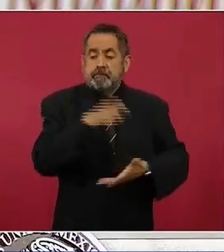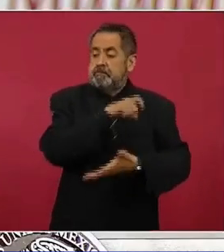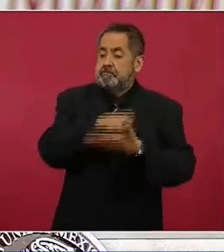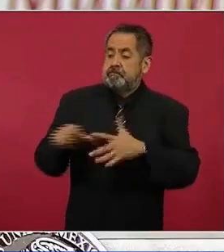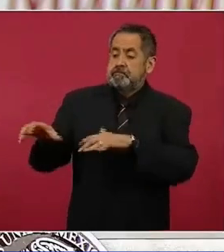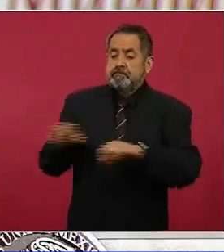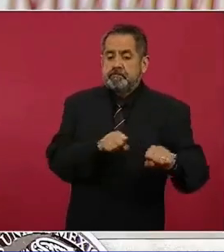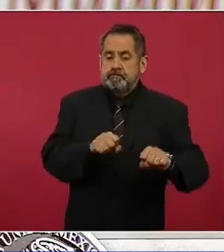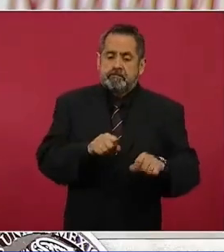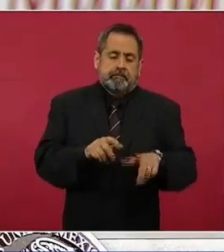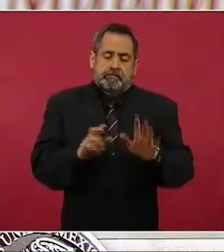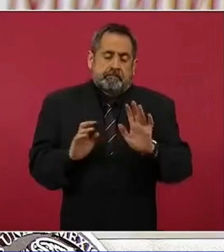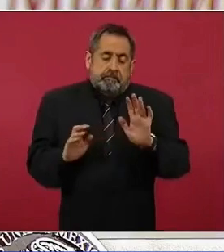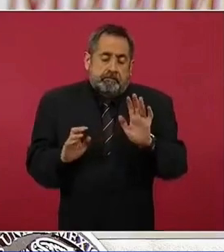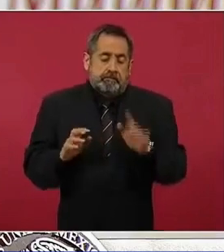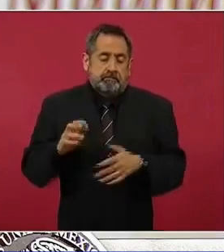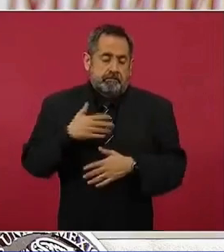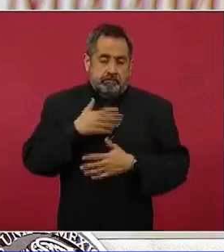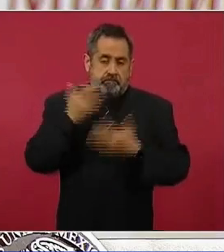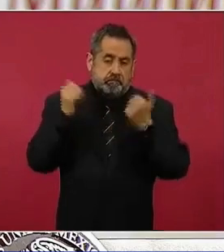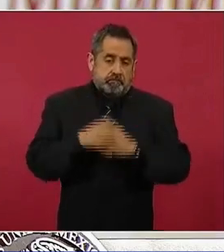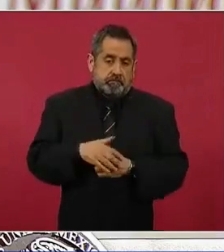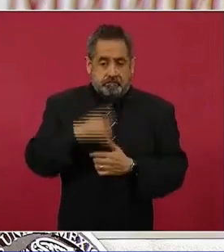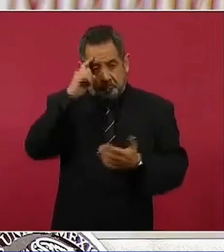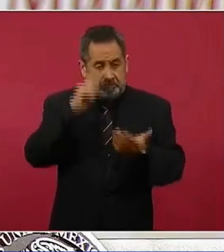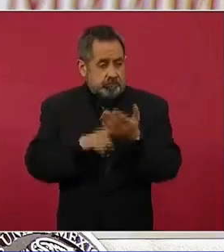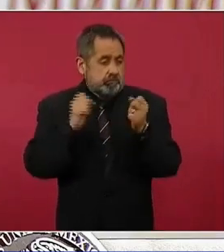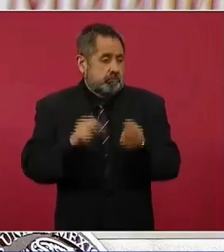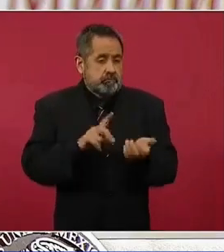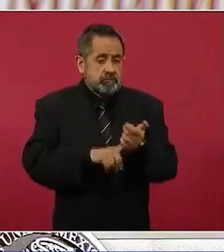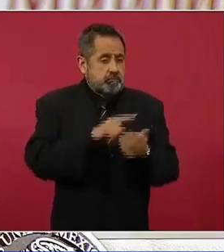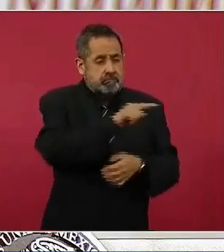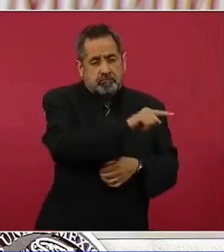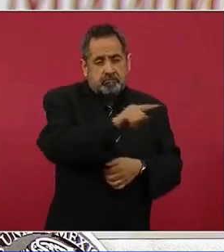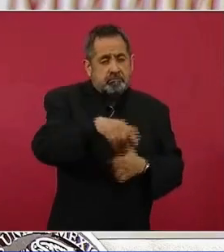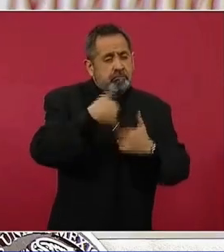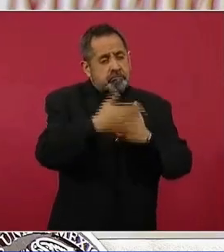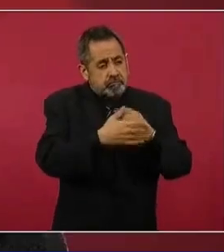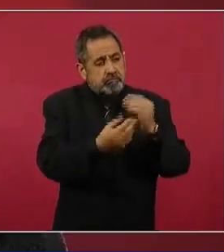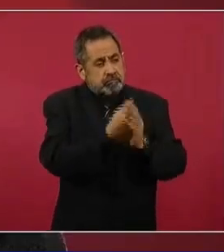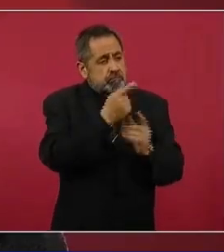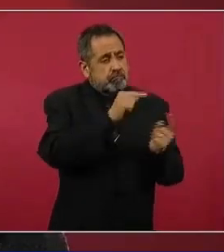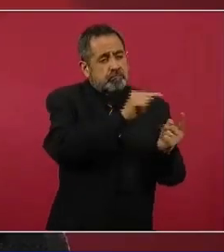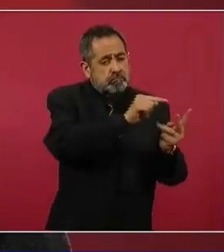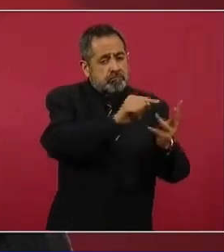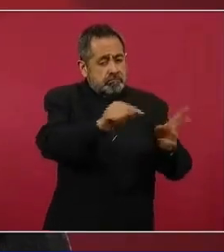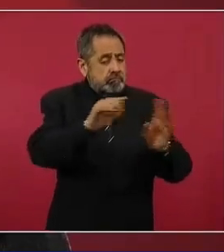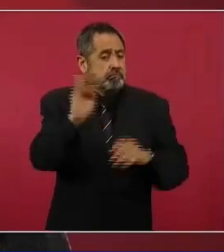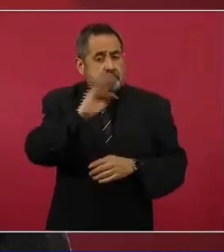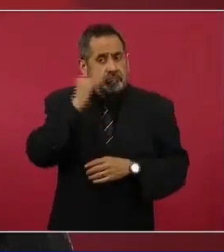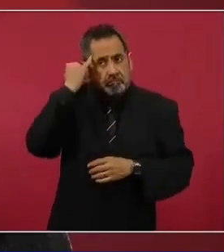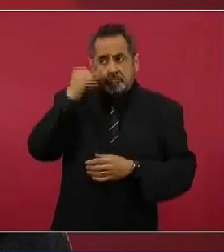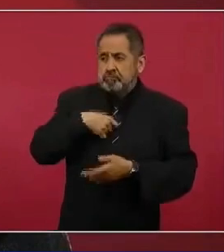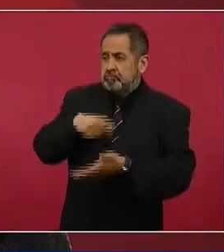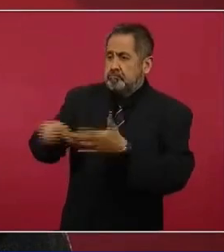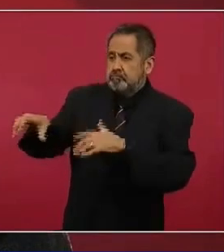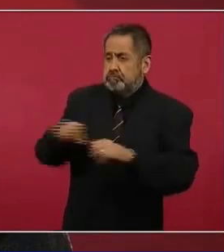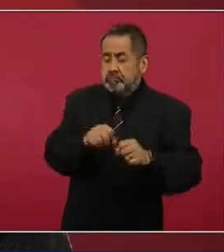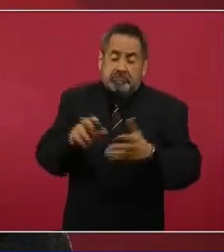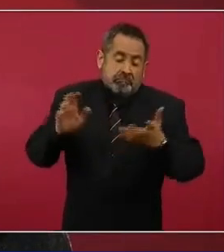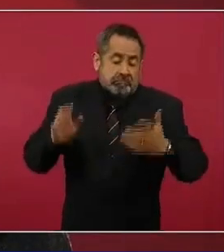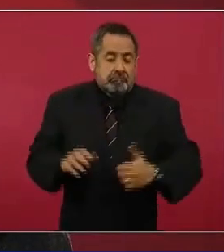tenga la intención de adquirir, pero seguramente surgirán varios posibles compradores.